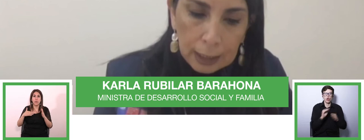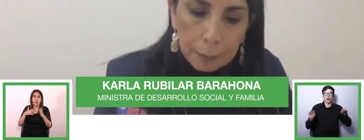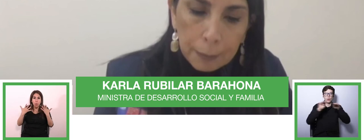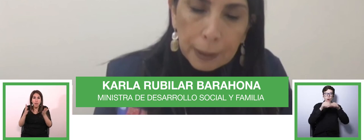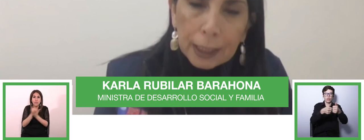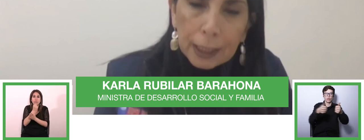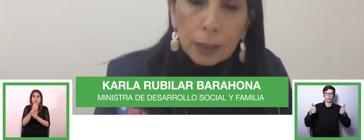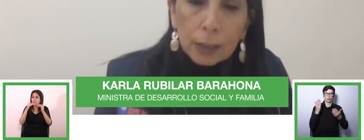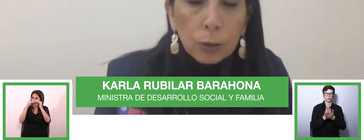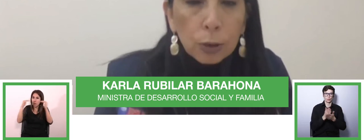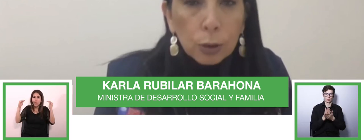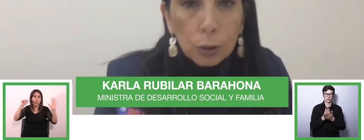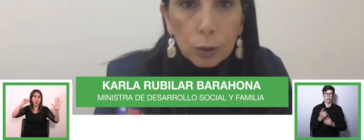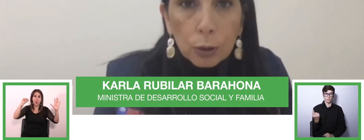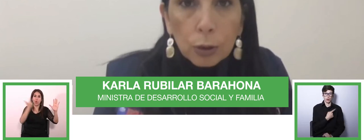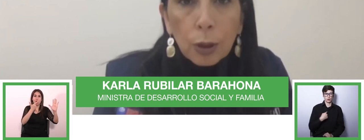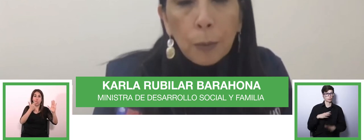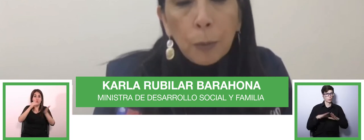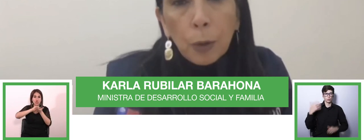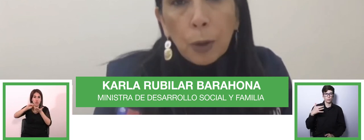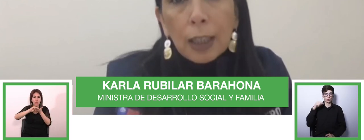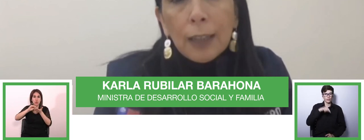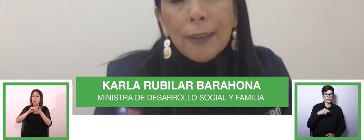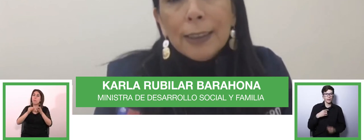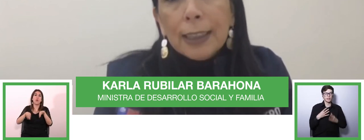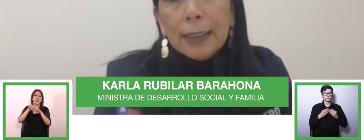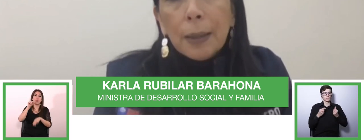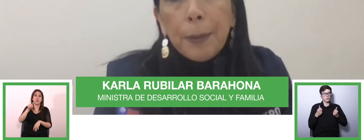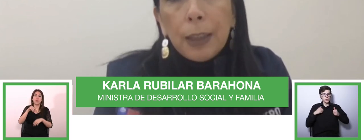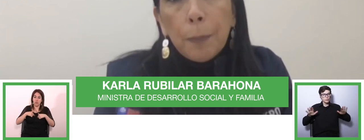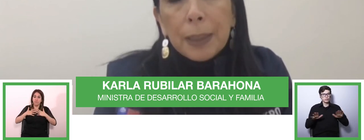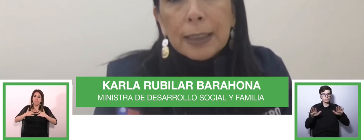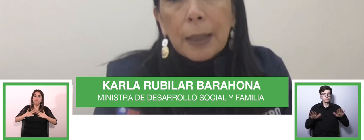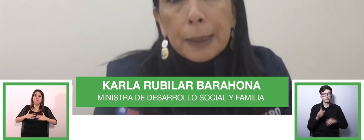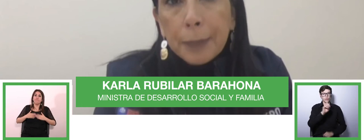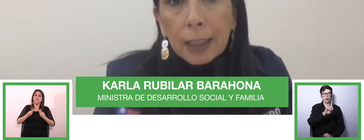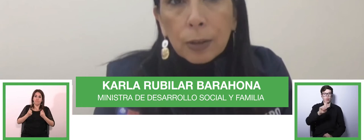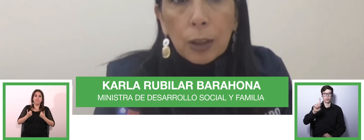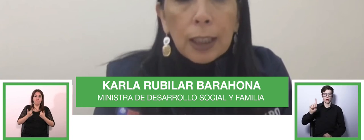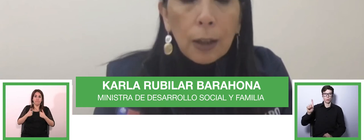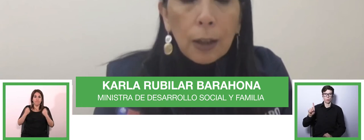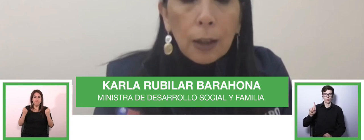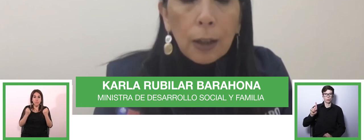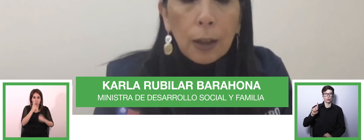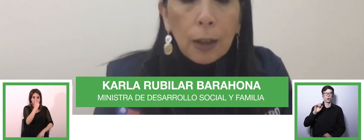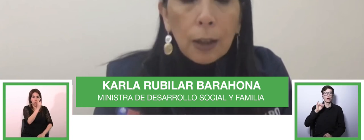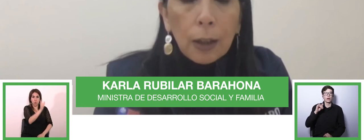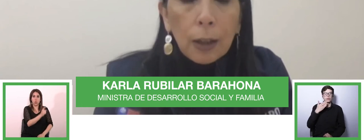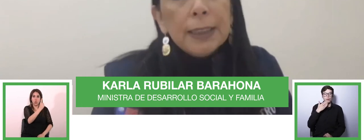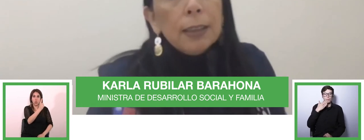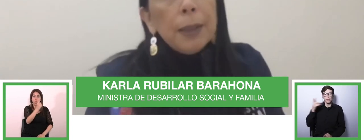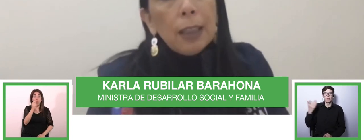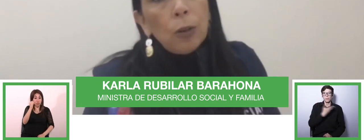para nosotros es muy relevante que ese espíritu empiece a permear a todos y cada uno y alguna voz que levantar y así el